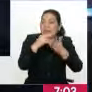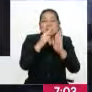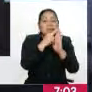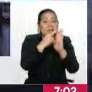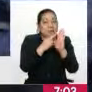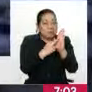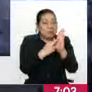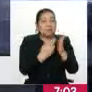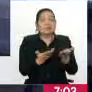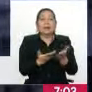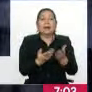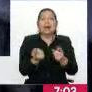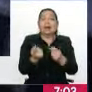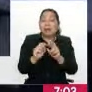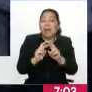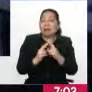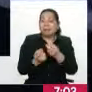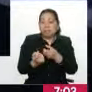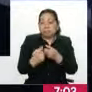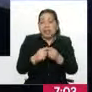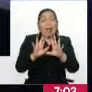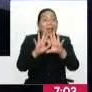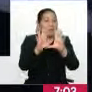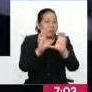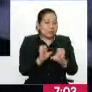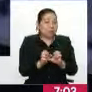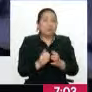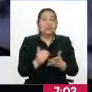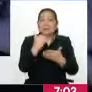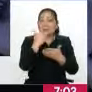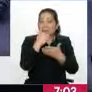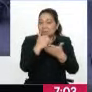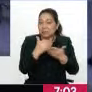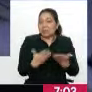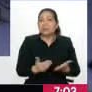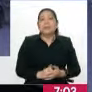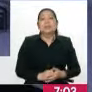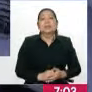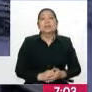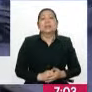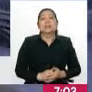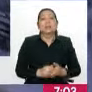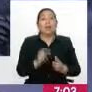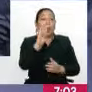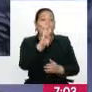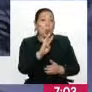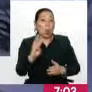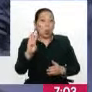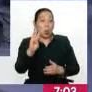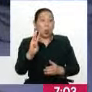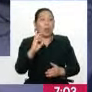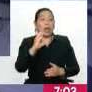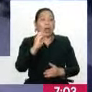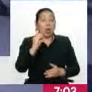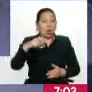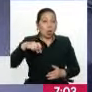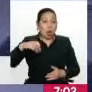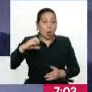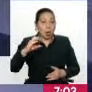requisitos para la convocatoria. El prospecto lo encontramos en la página web de Corpa, www